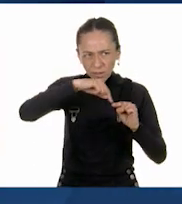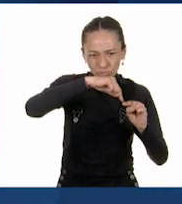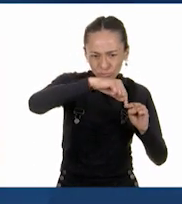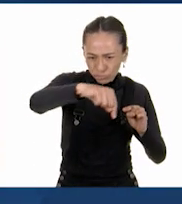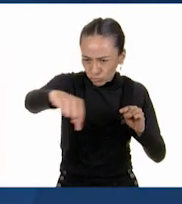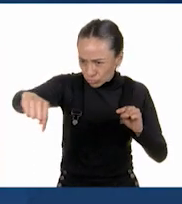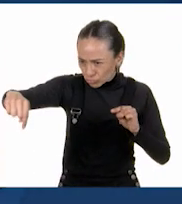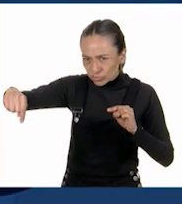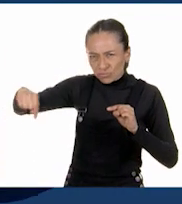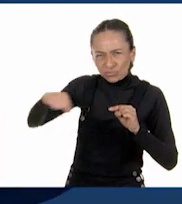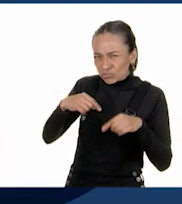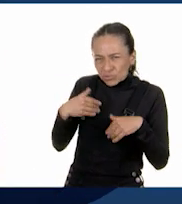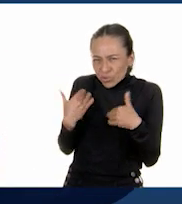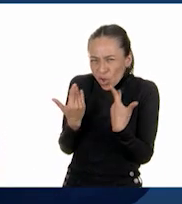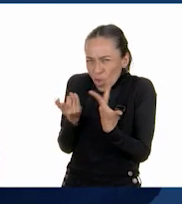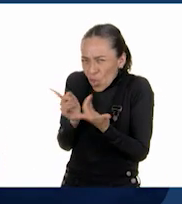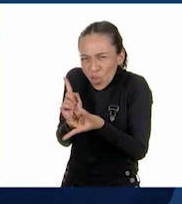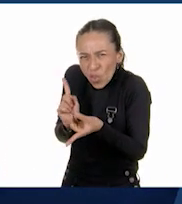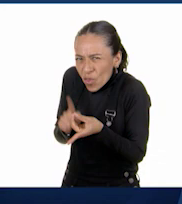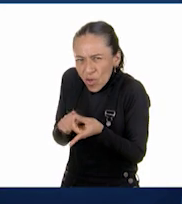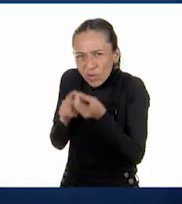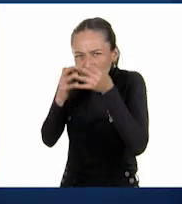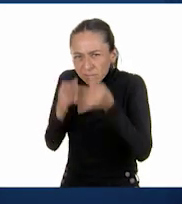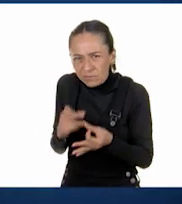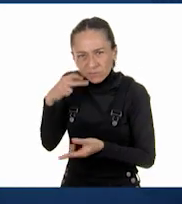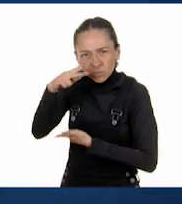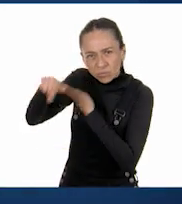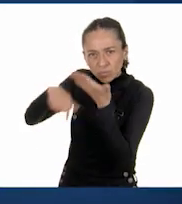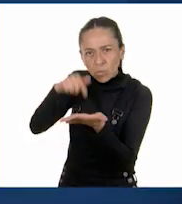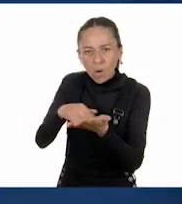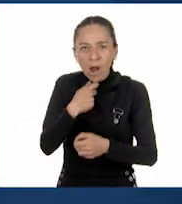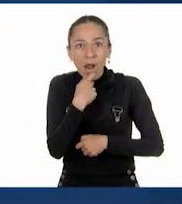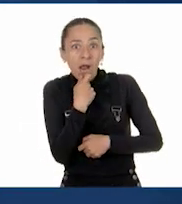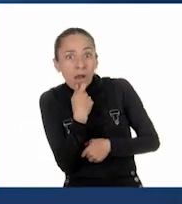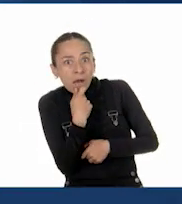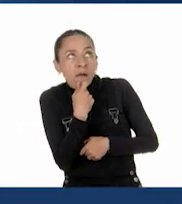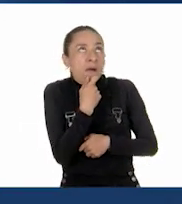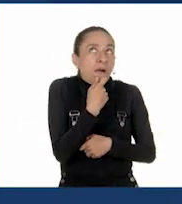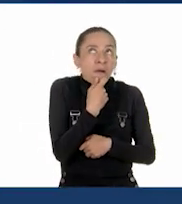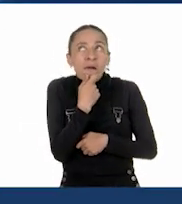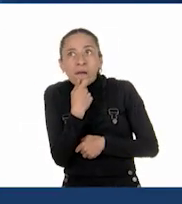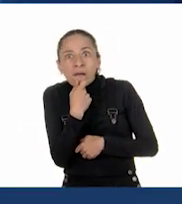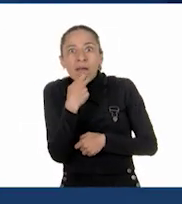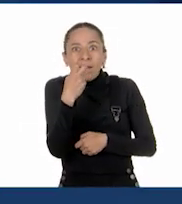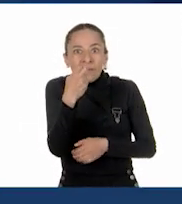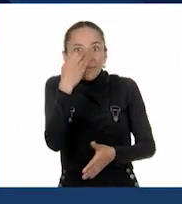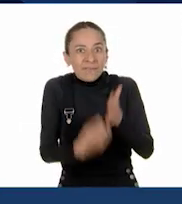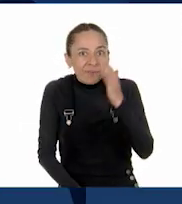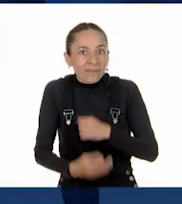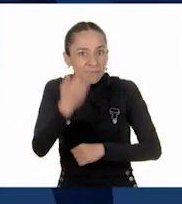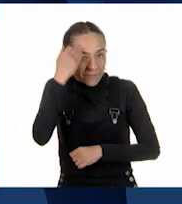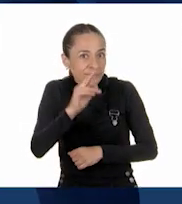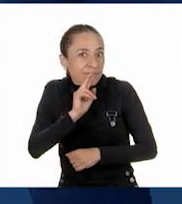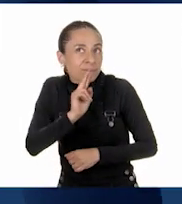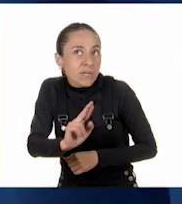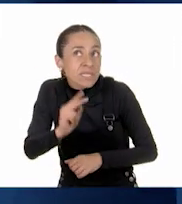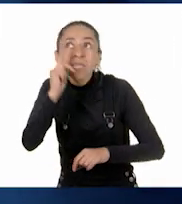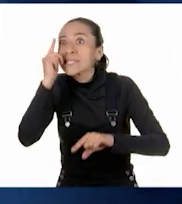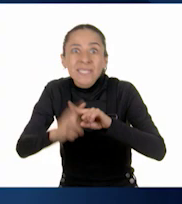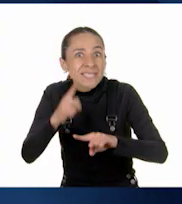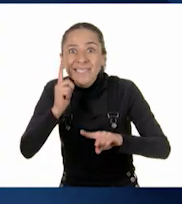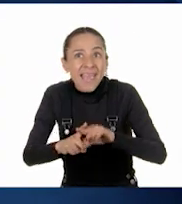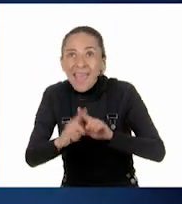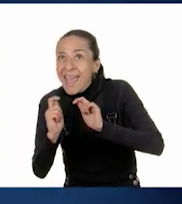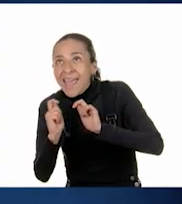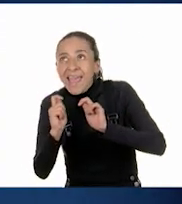Este es un caso para la maestra, porque yo no tengo ni idea.